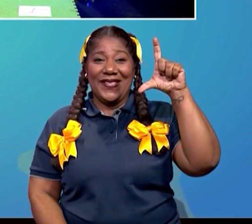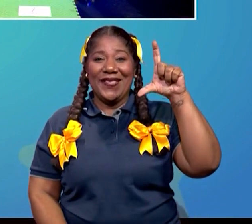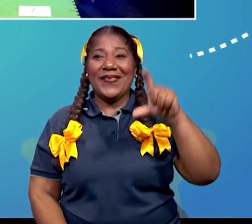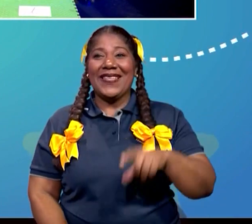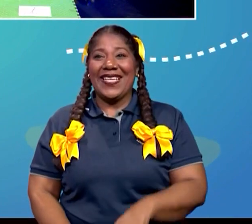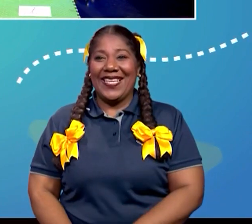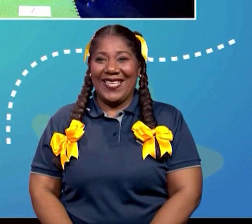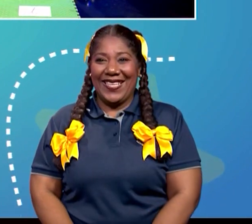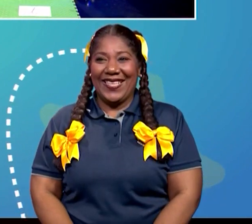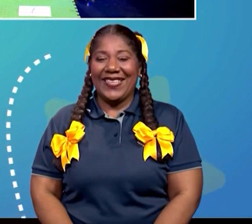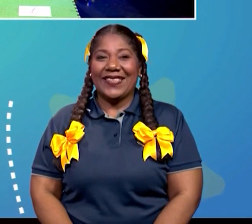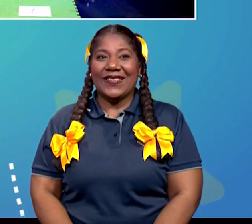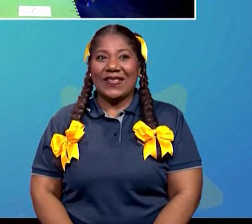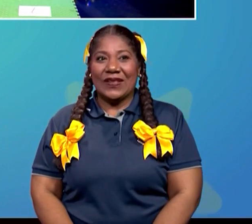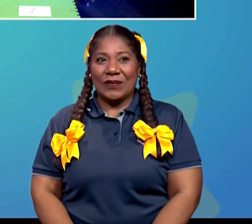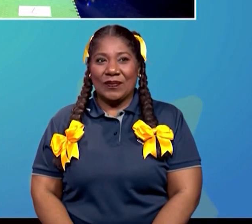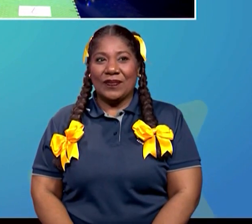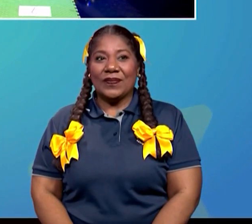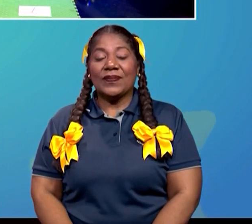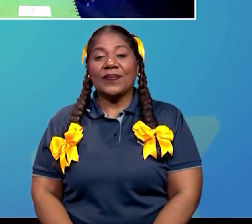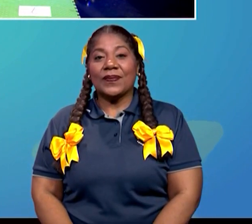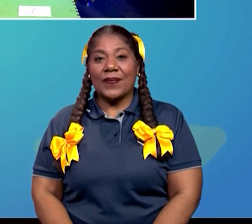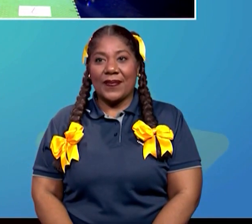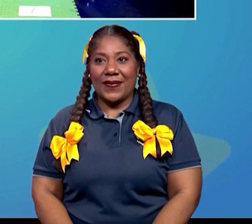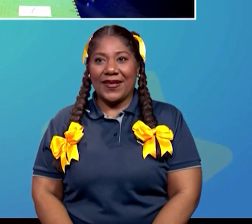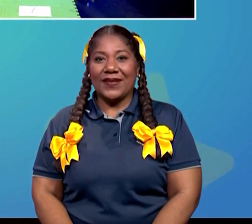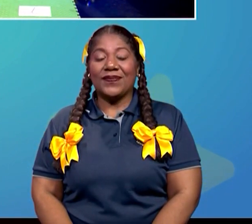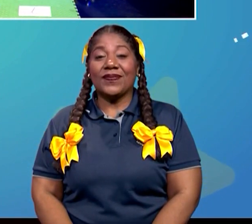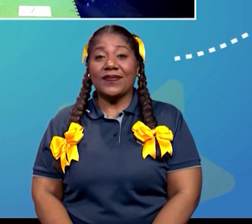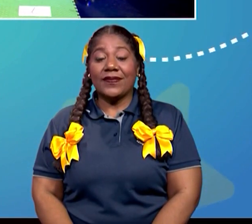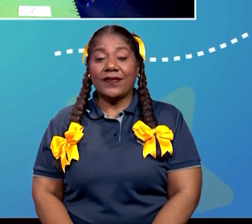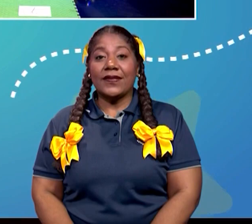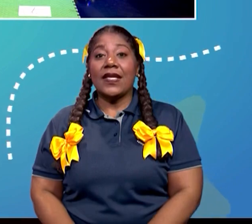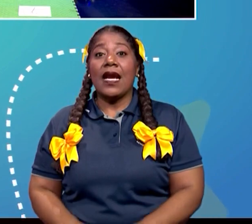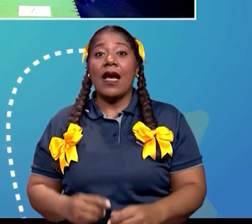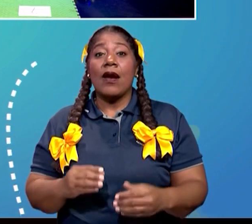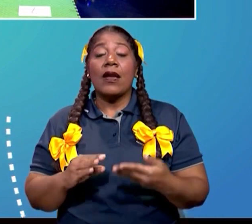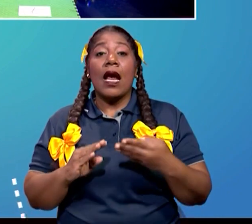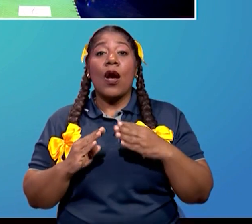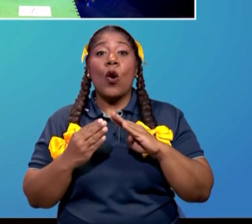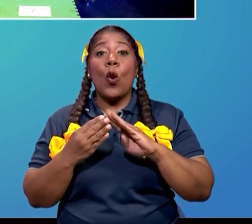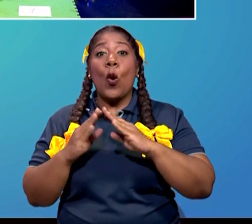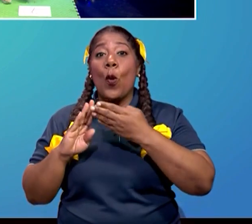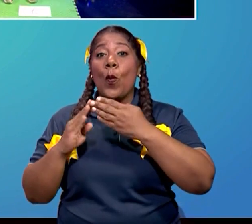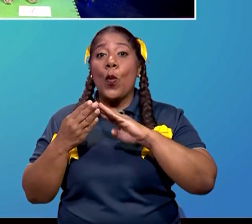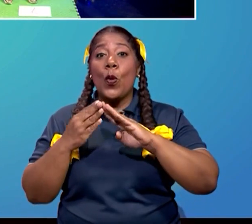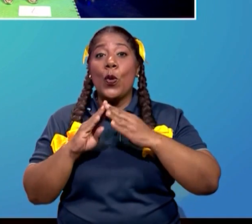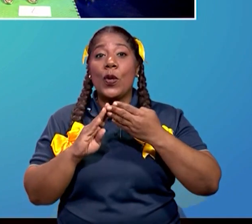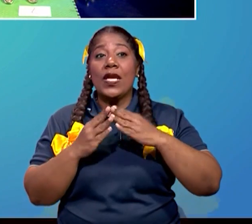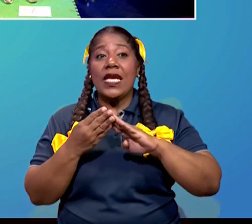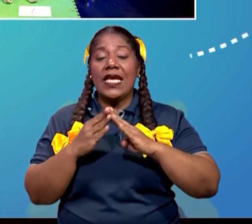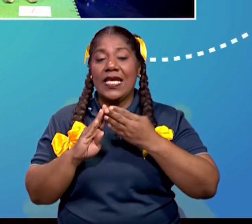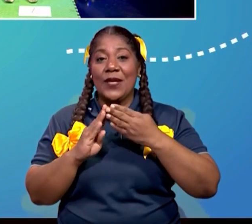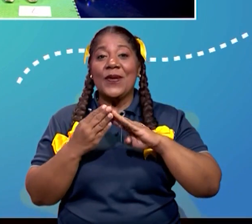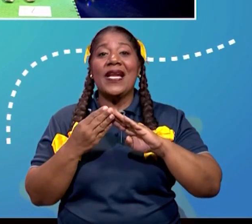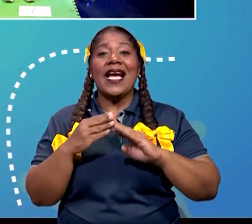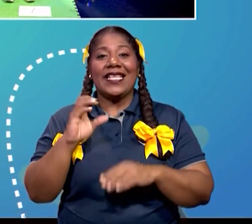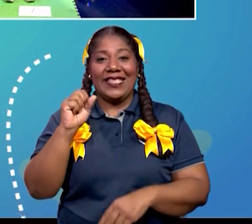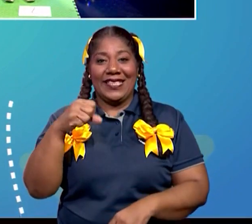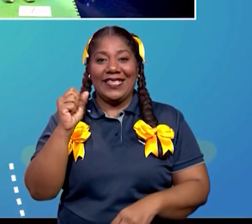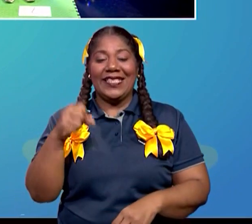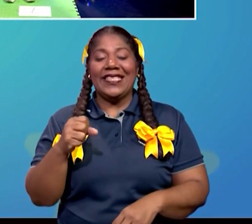Ahora vamos con... Comunidad. Comunidad. Comunidad. Minúscula.